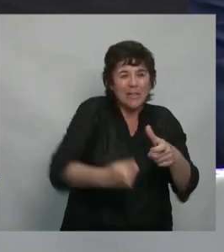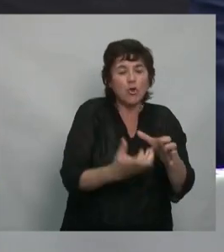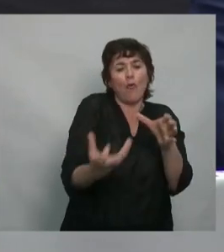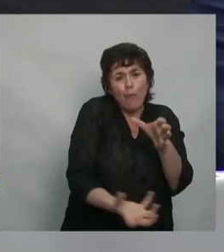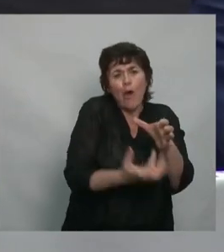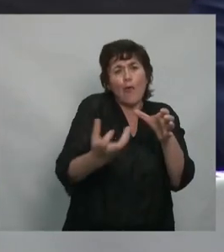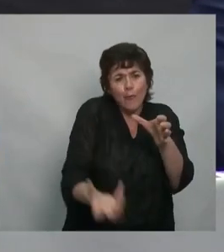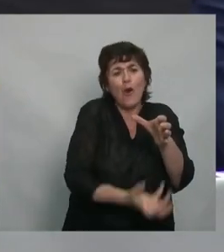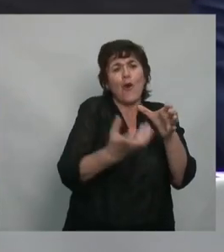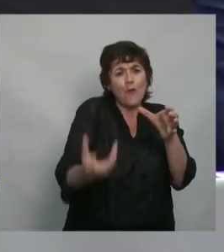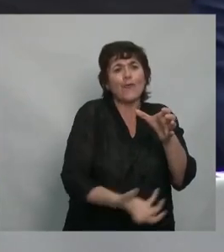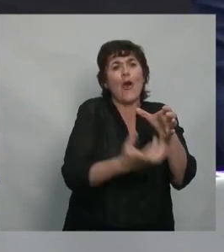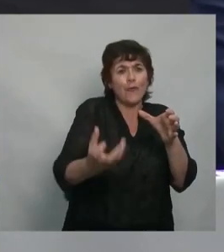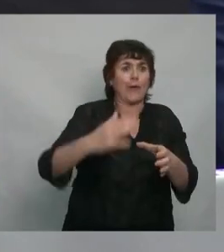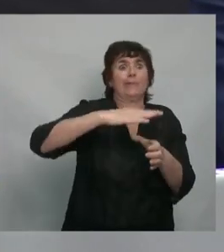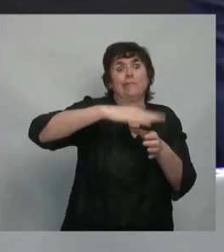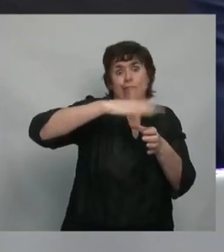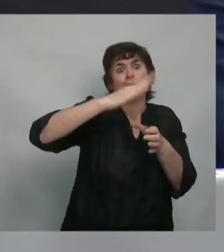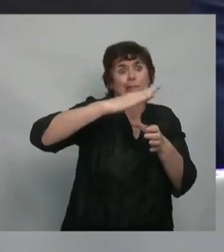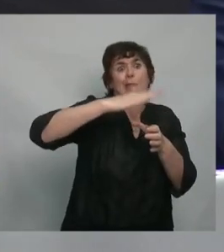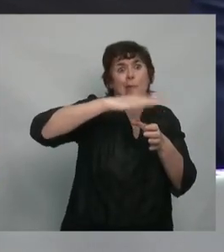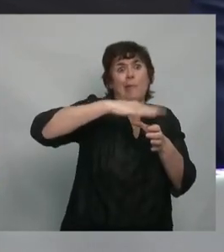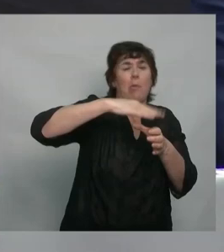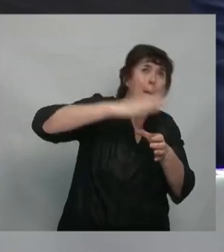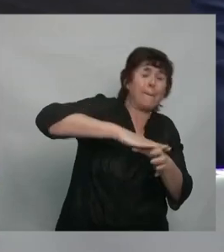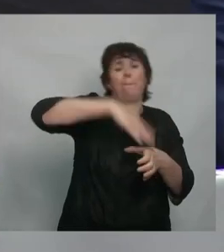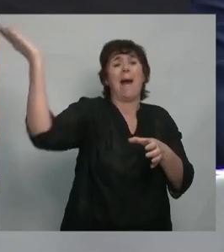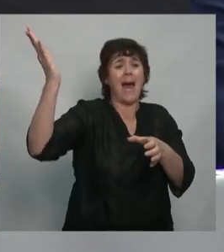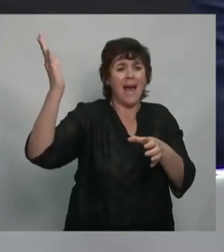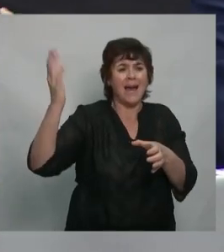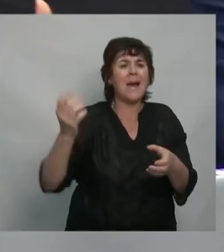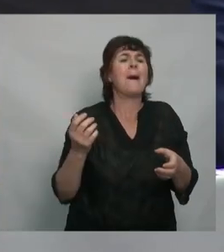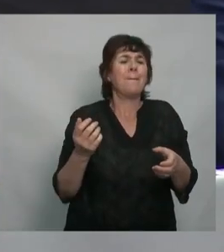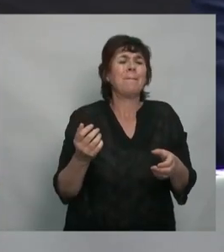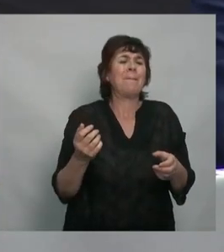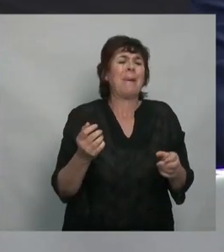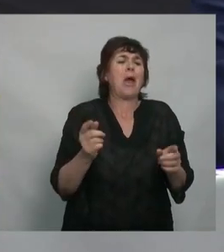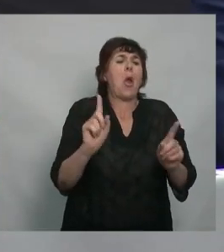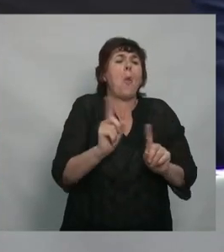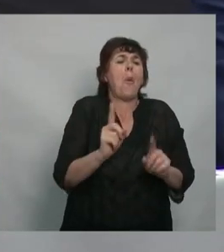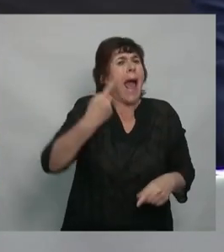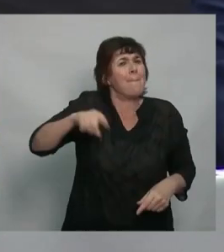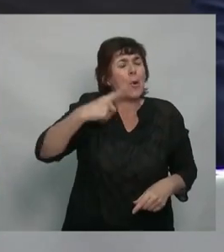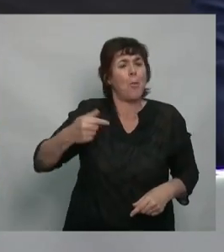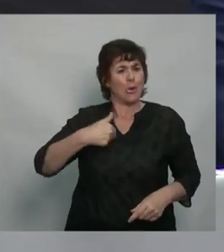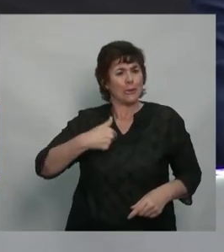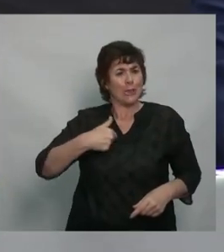y la metiste fuego y la metiste fuego y en algún momento la tapa de la olla vuela, pero no es porque hay alguien que la hizo volar,